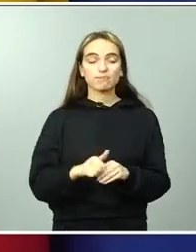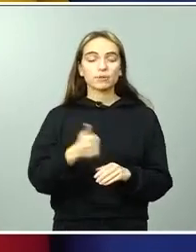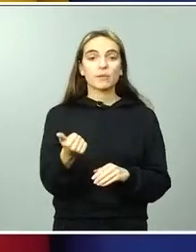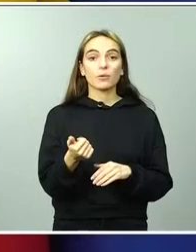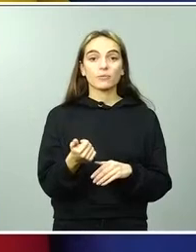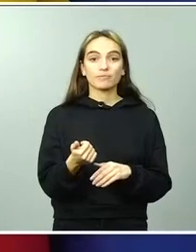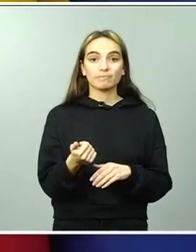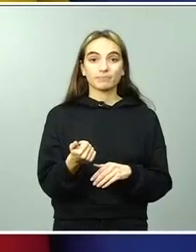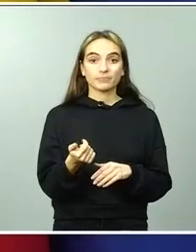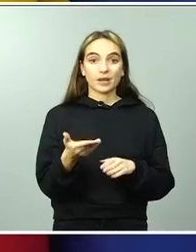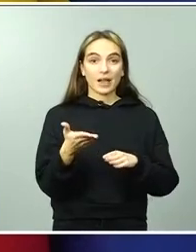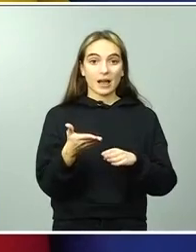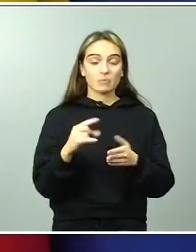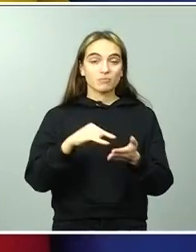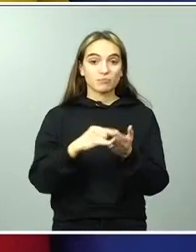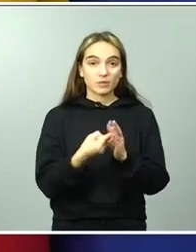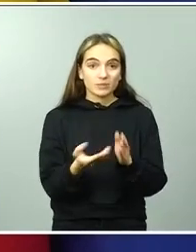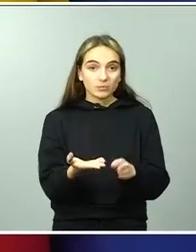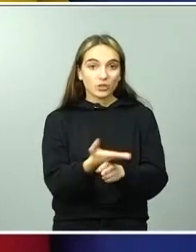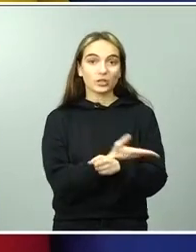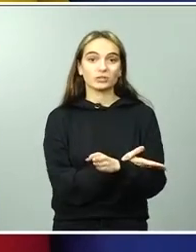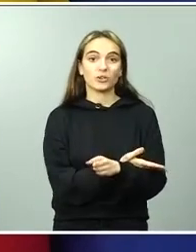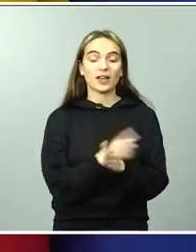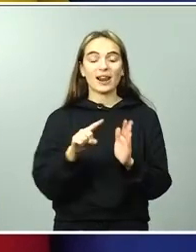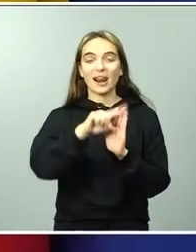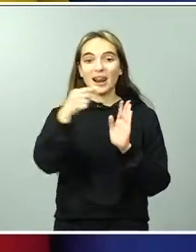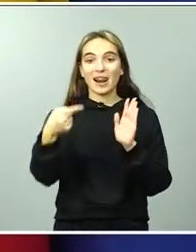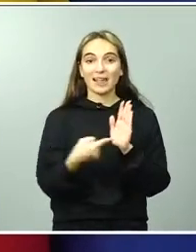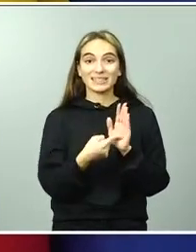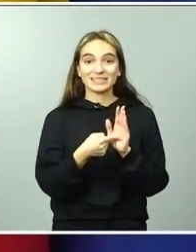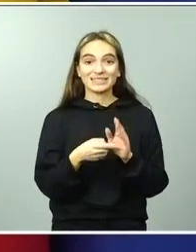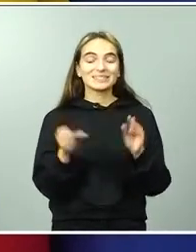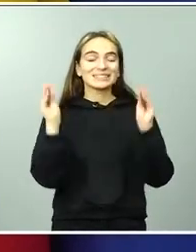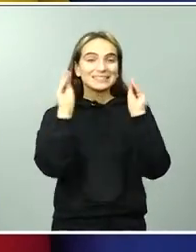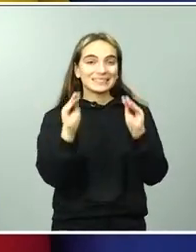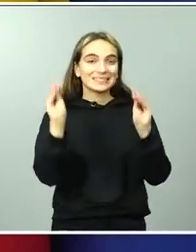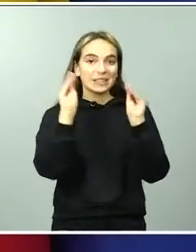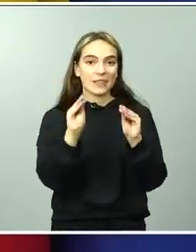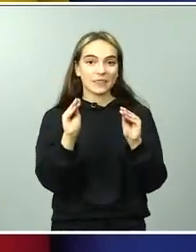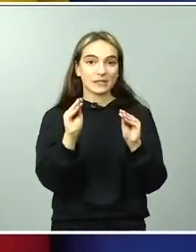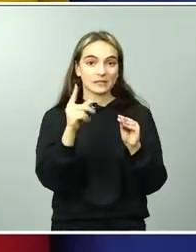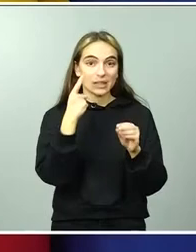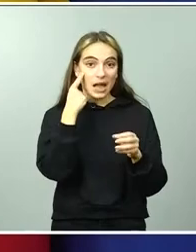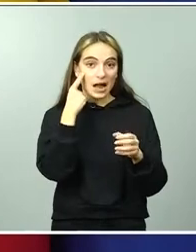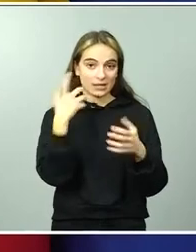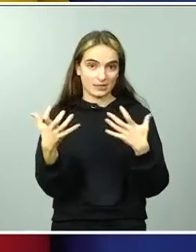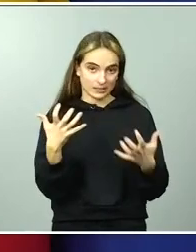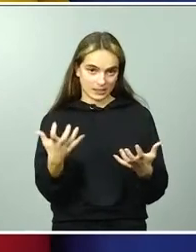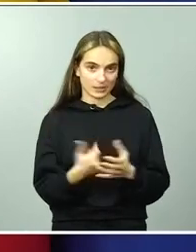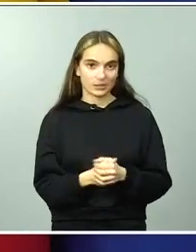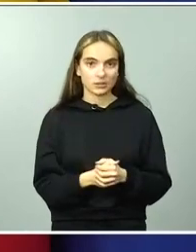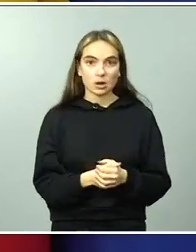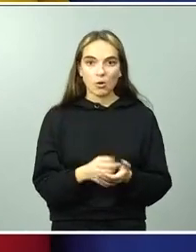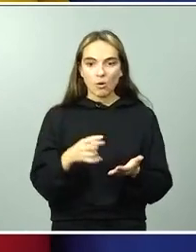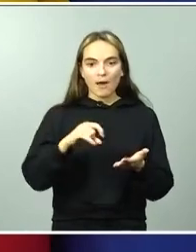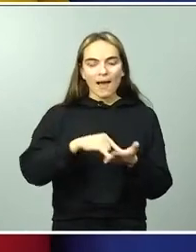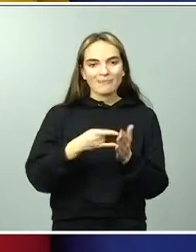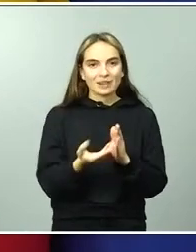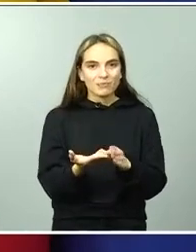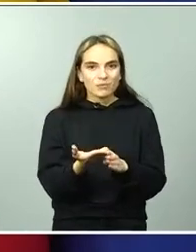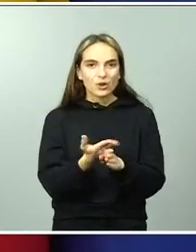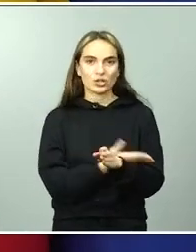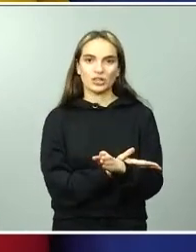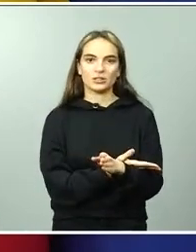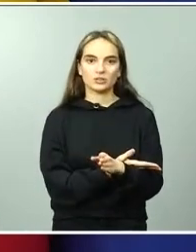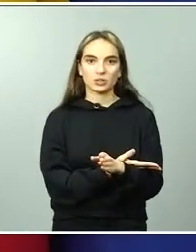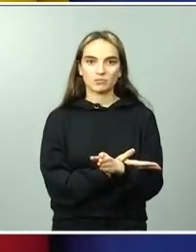Enseñanzas Artísticas, un anteproyecto demandado, anhelado, desde luego, por el sector